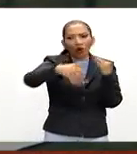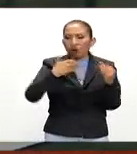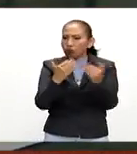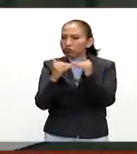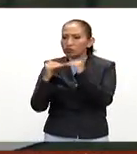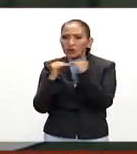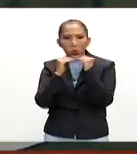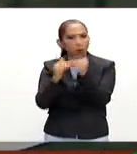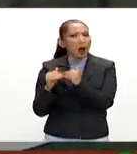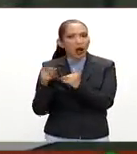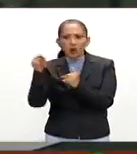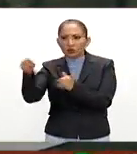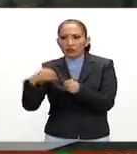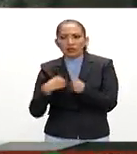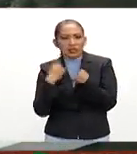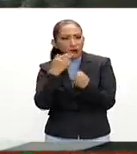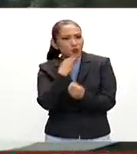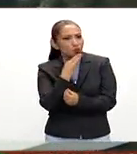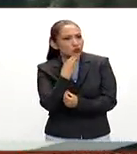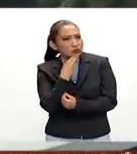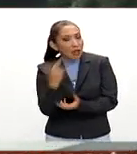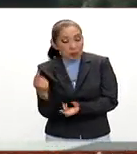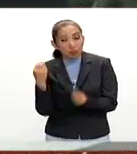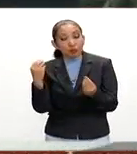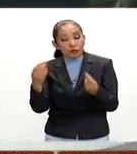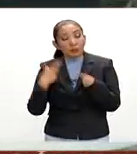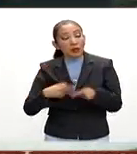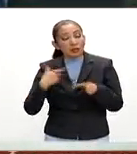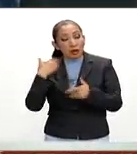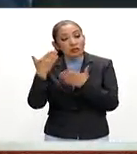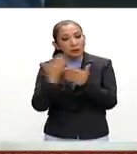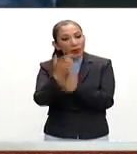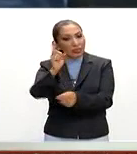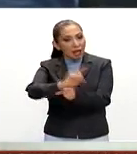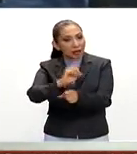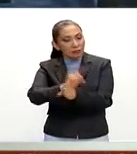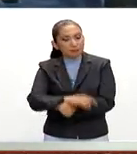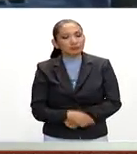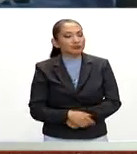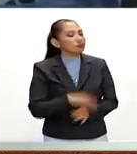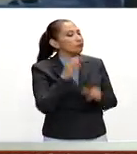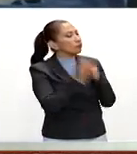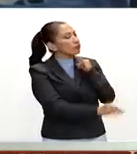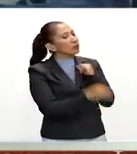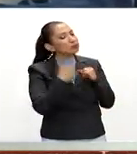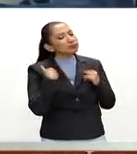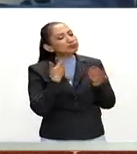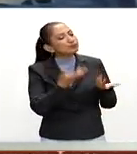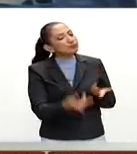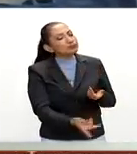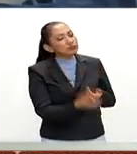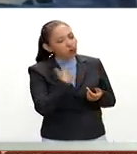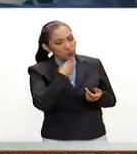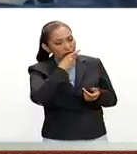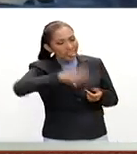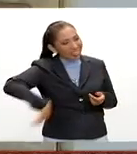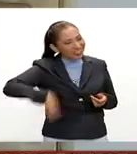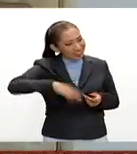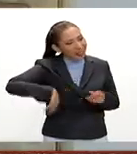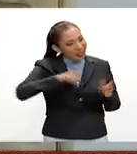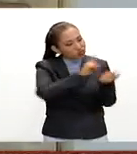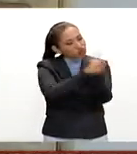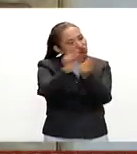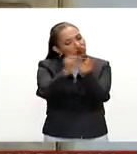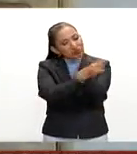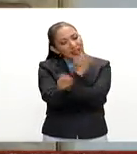tenemos acceso alguna vez en la vida y mucha gente son servicios diarios que tienen finalmente Germán comentabas de esta interacción